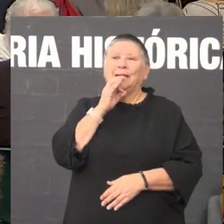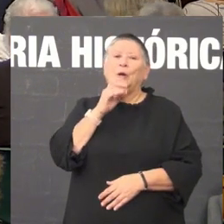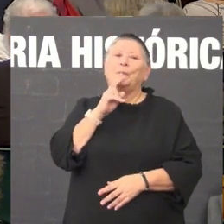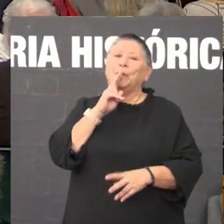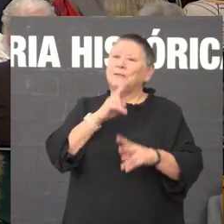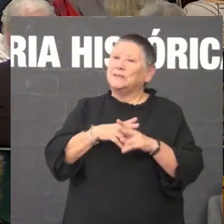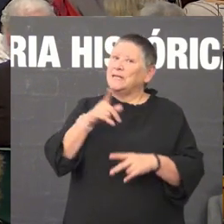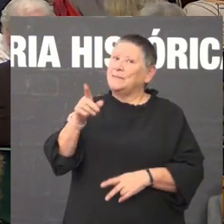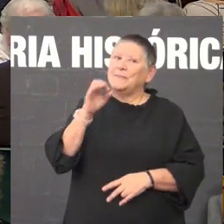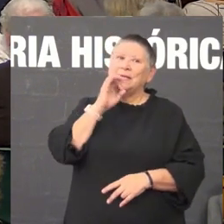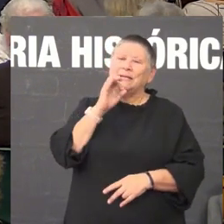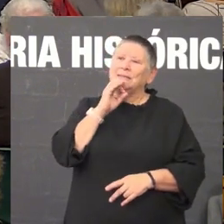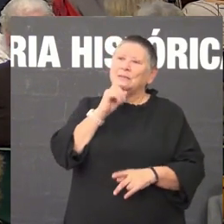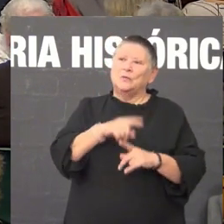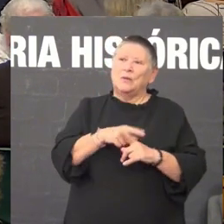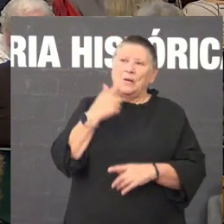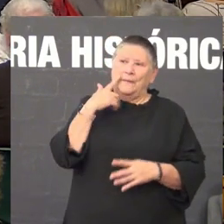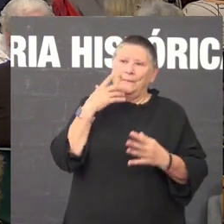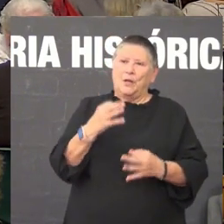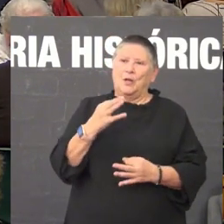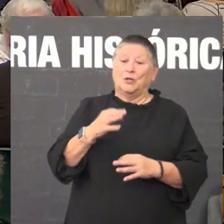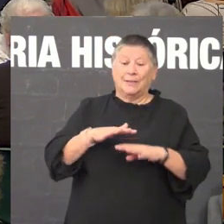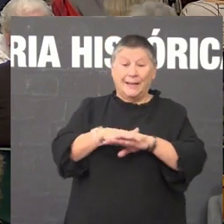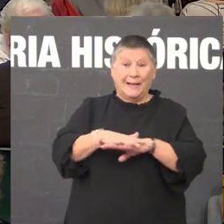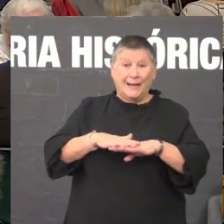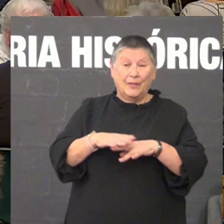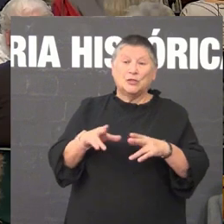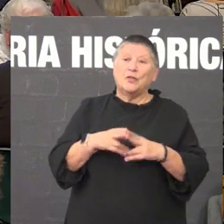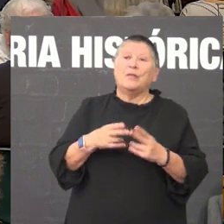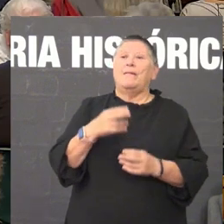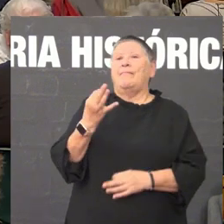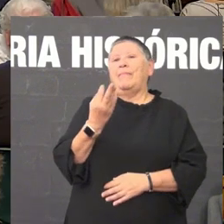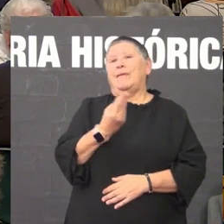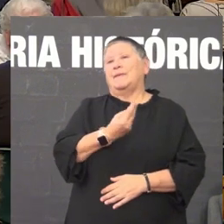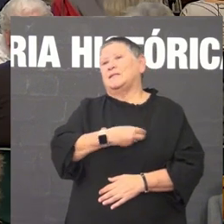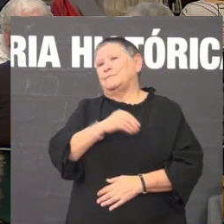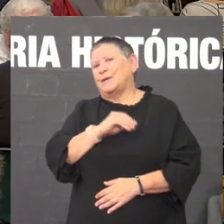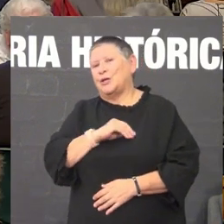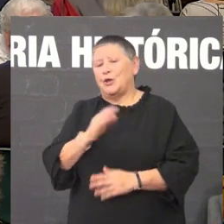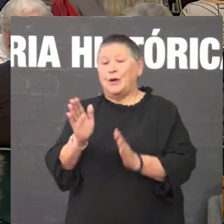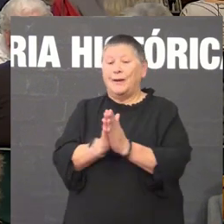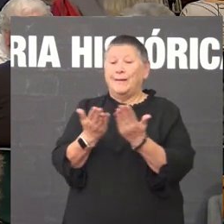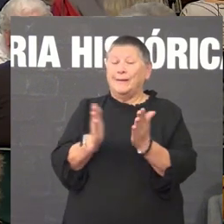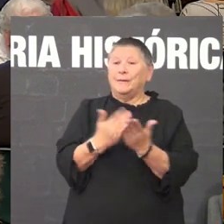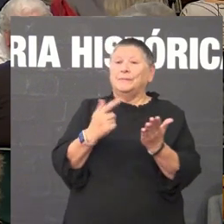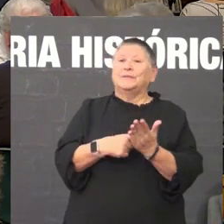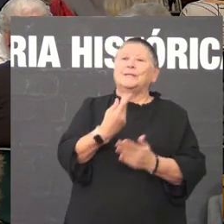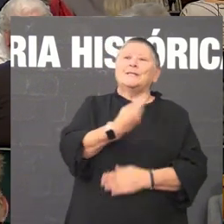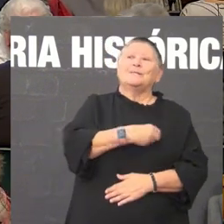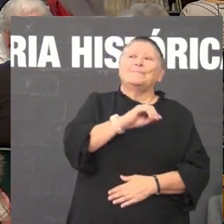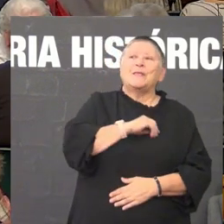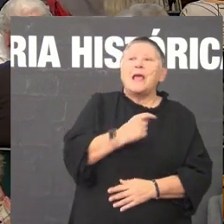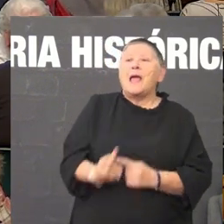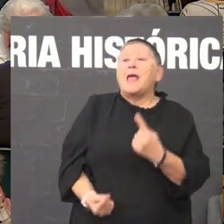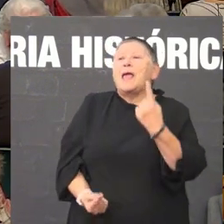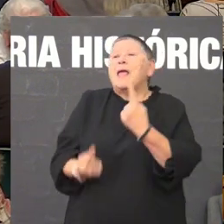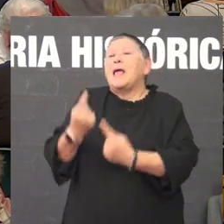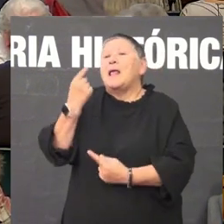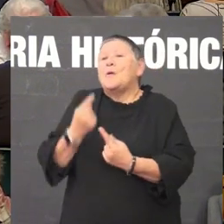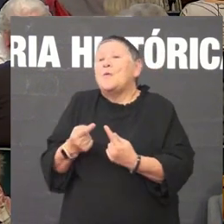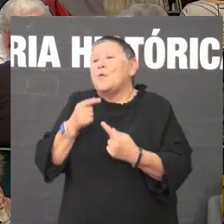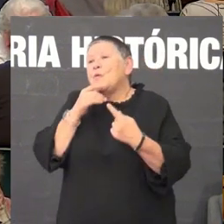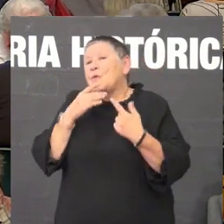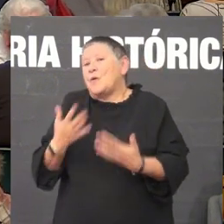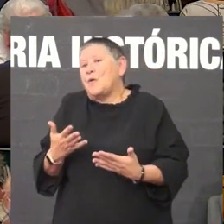as redes sociais en español a revista en español conseguimos que publiquen algo en galego a día doxe grazas as